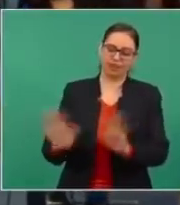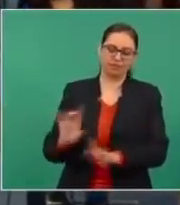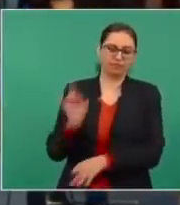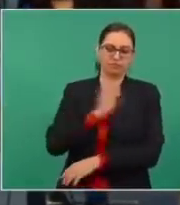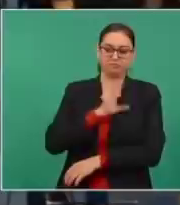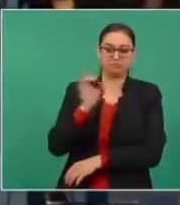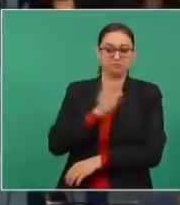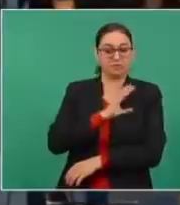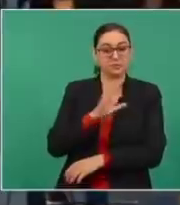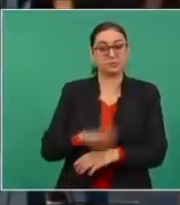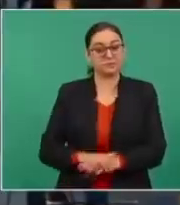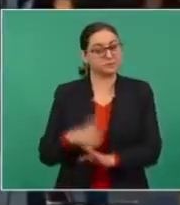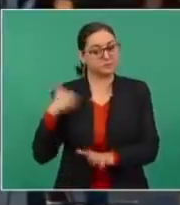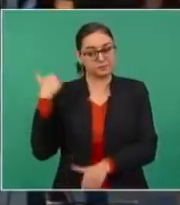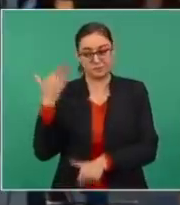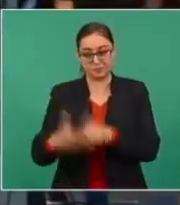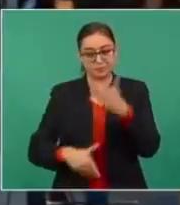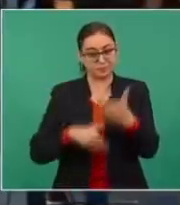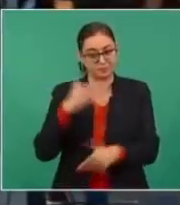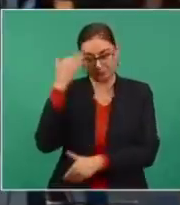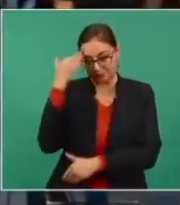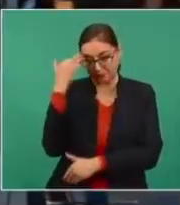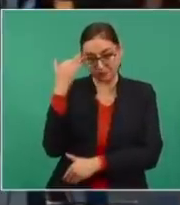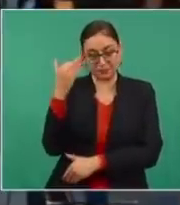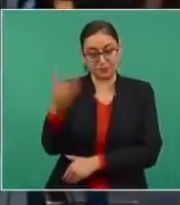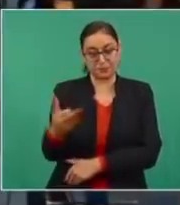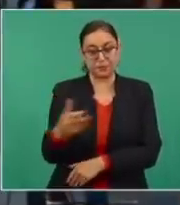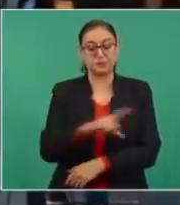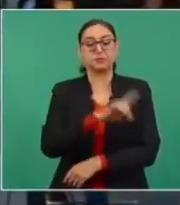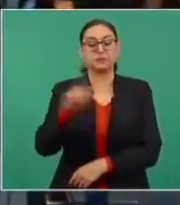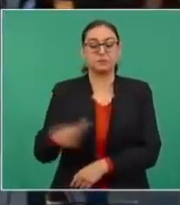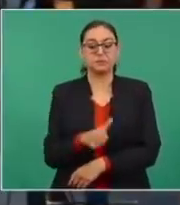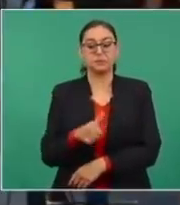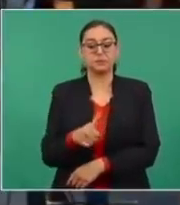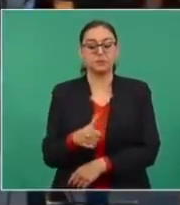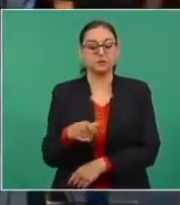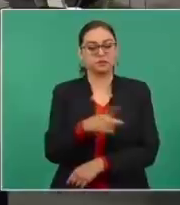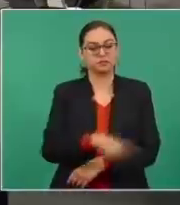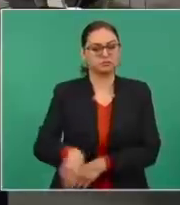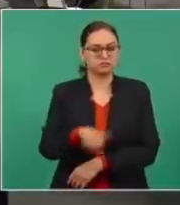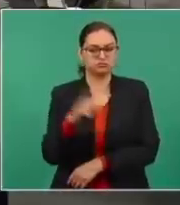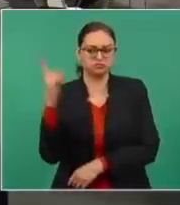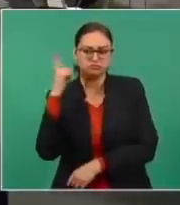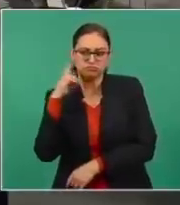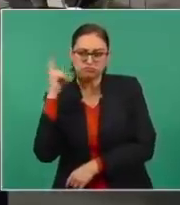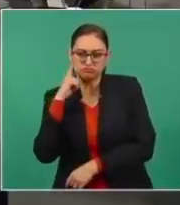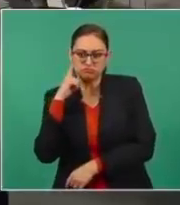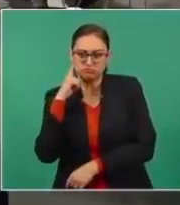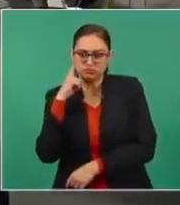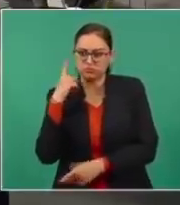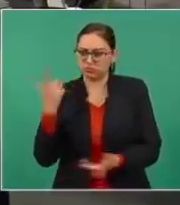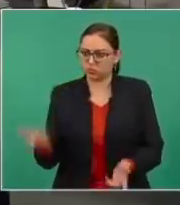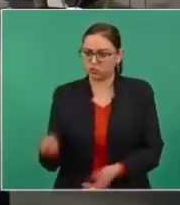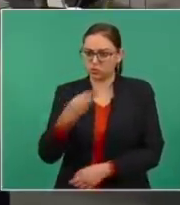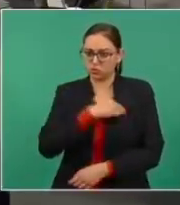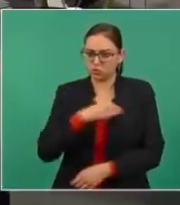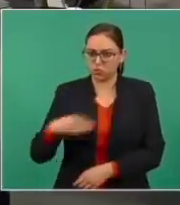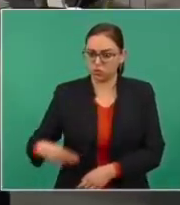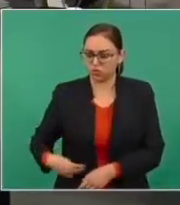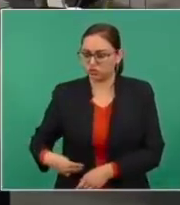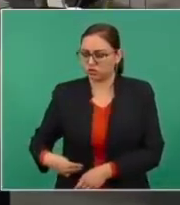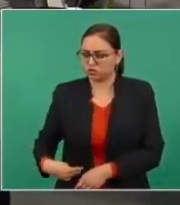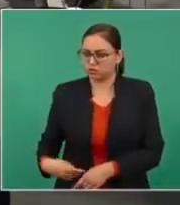Pasó el tiempo y de pronto se enteran que ya hay un acuerdo entre los municipios